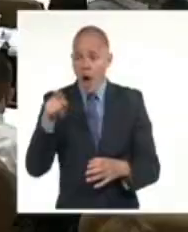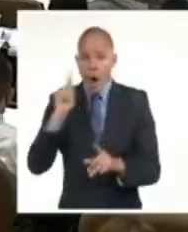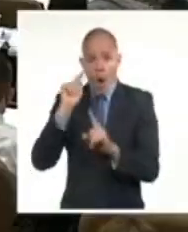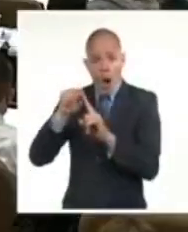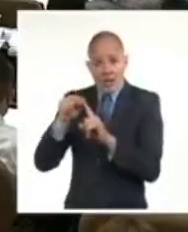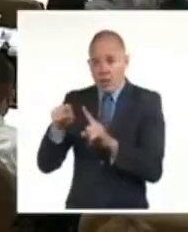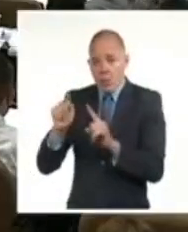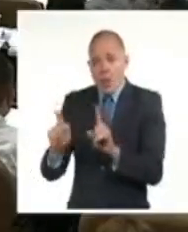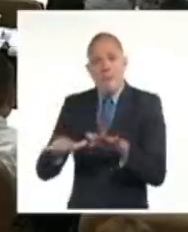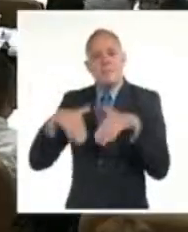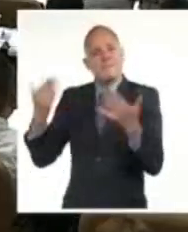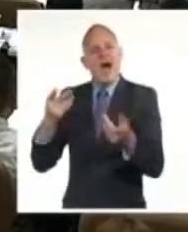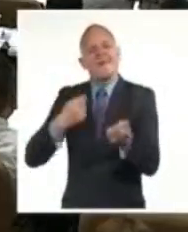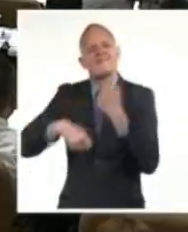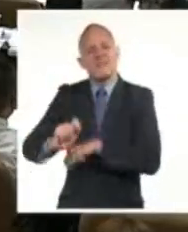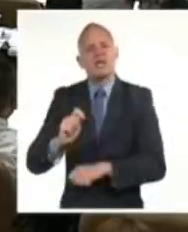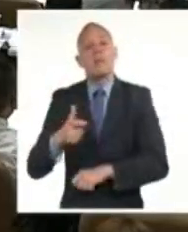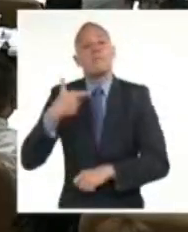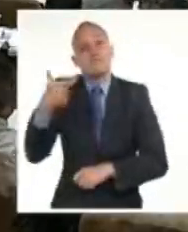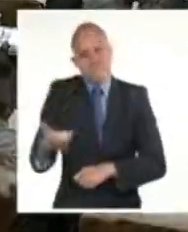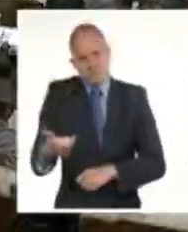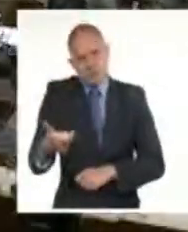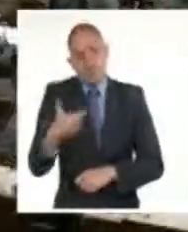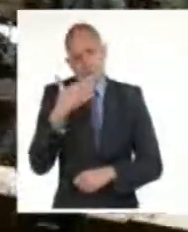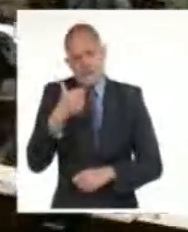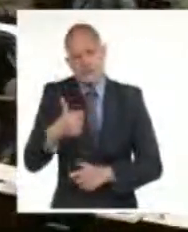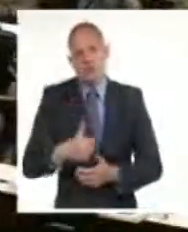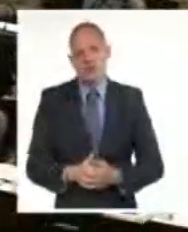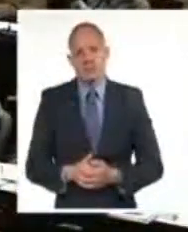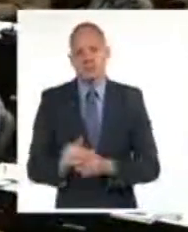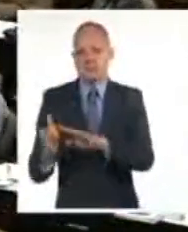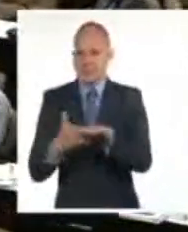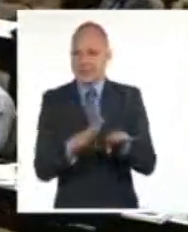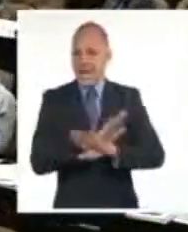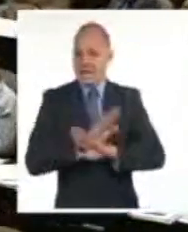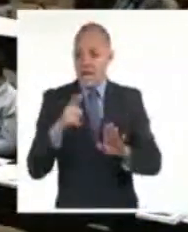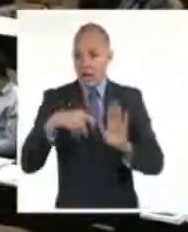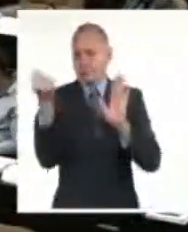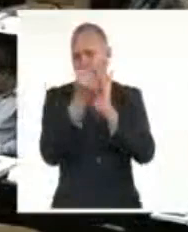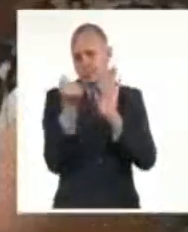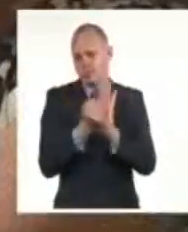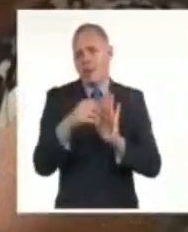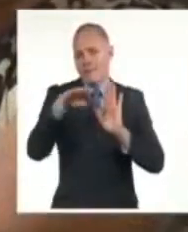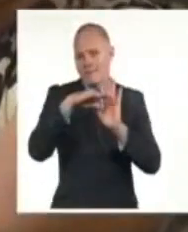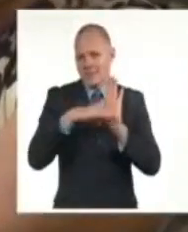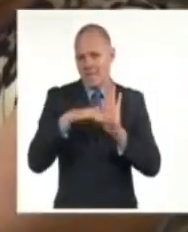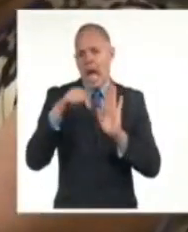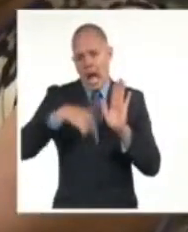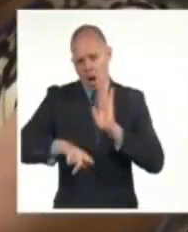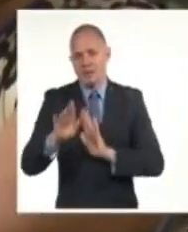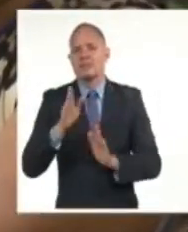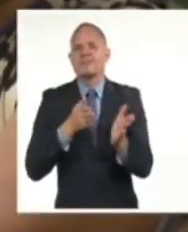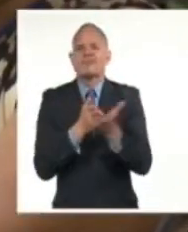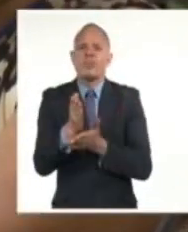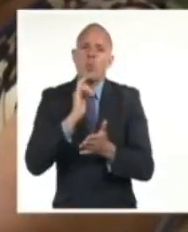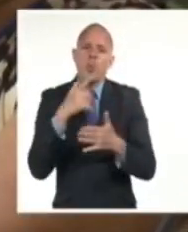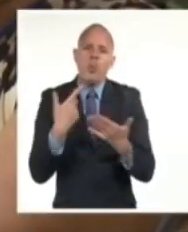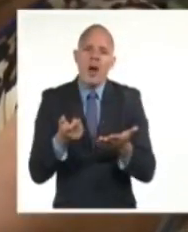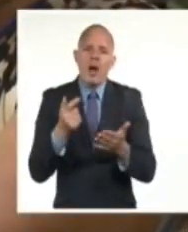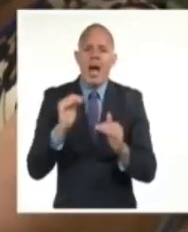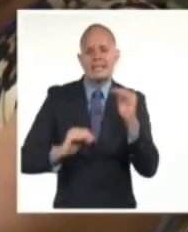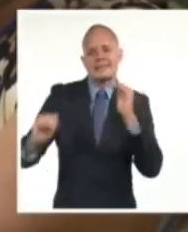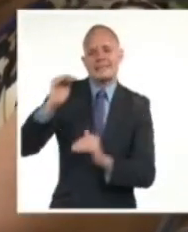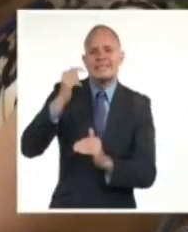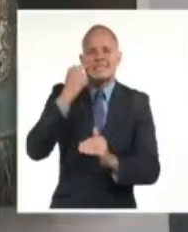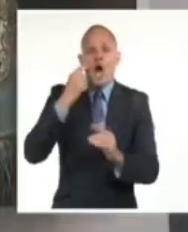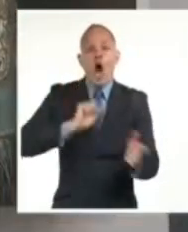cubanos. Los diputados aprobaron las medidas para la actualización de la estrategia económico-social y propusieron continuar a todos los niveles el